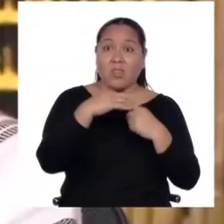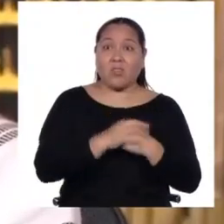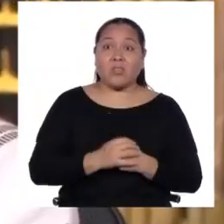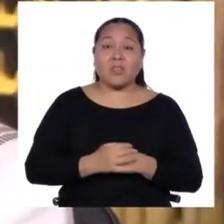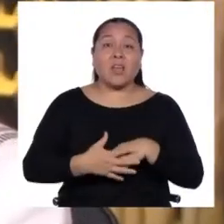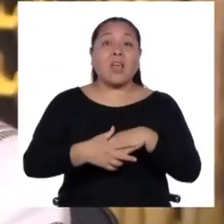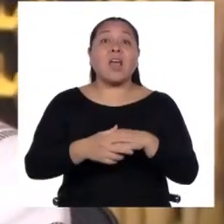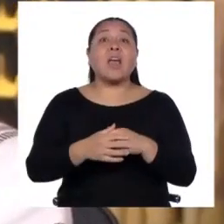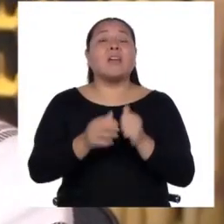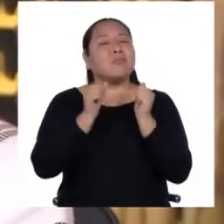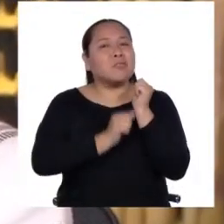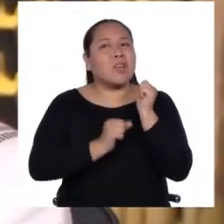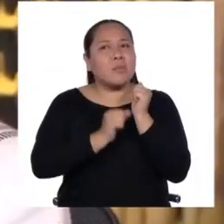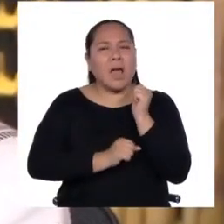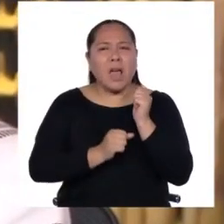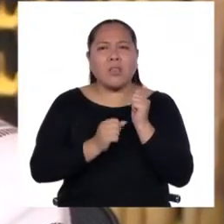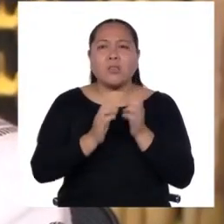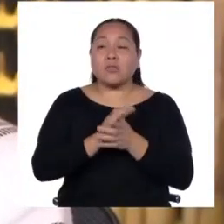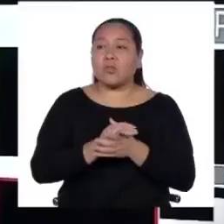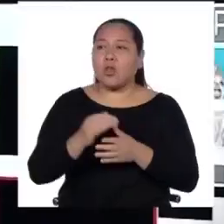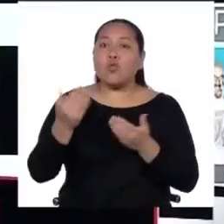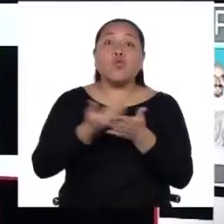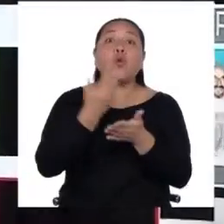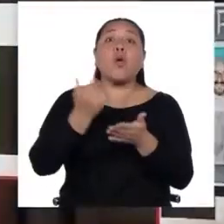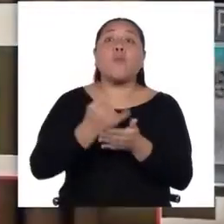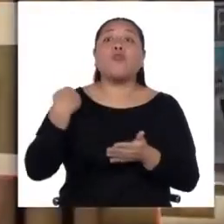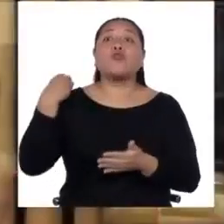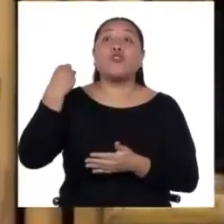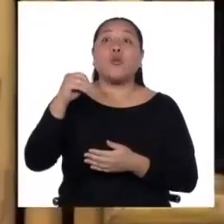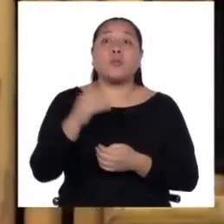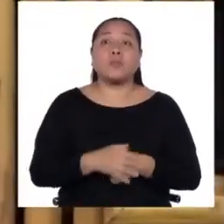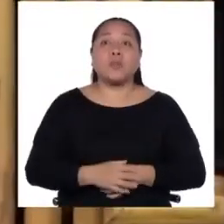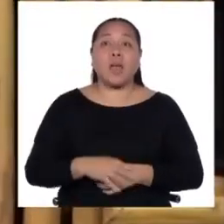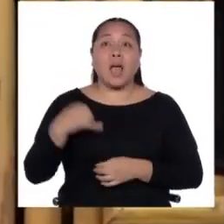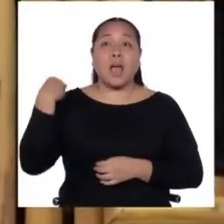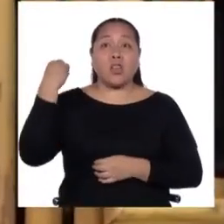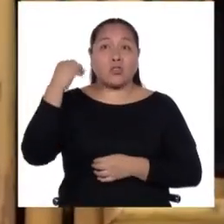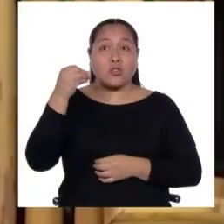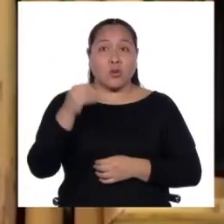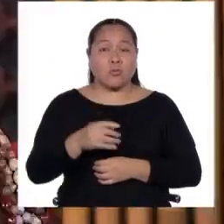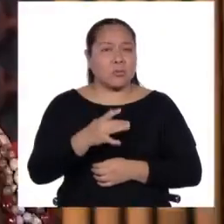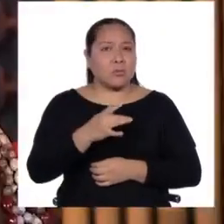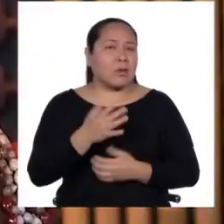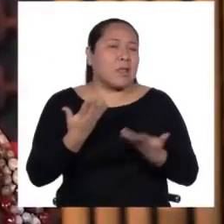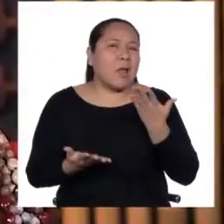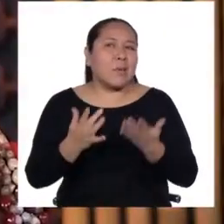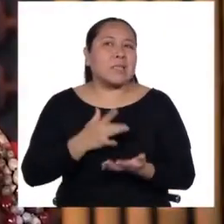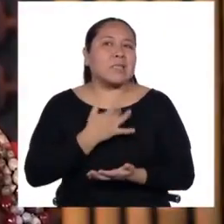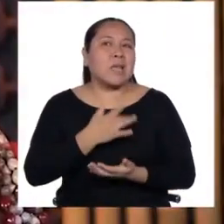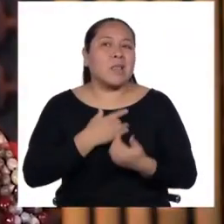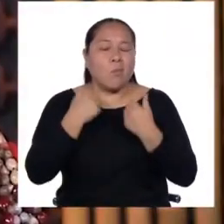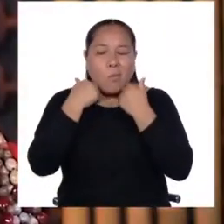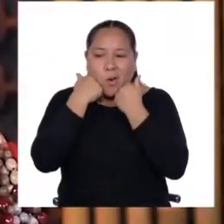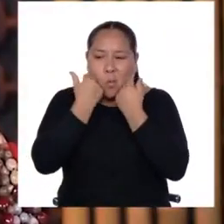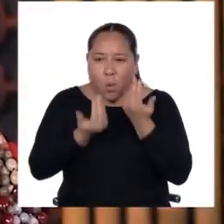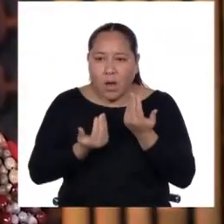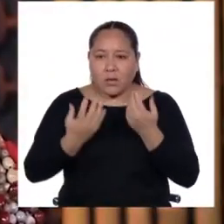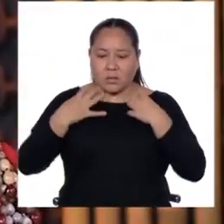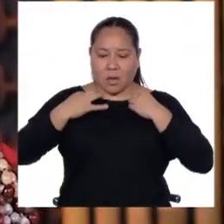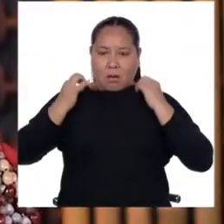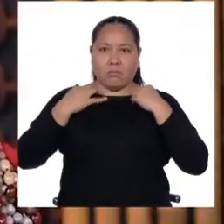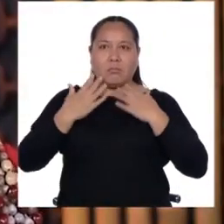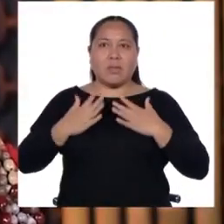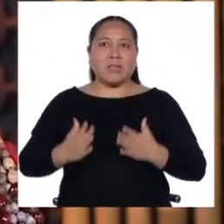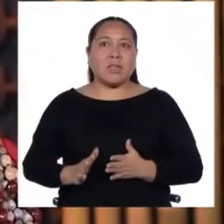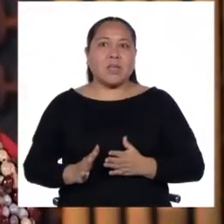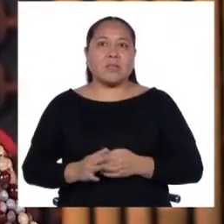los hermanos y hermanas, sobre todo a la juventud, a la nueva generación. Los jóvenes sienten vergüenza de hablar, de vestirse y a